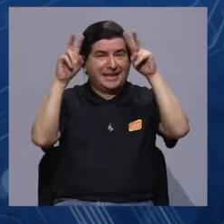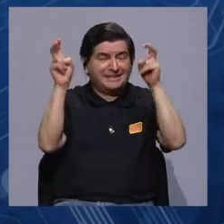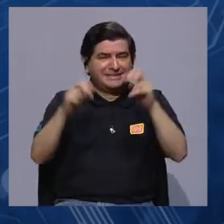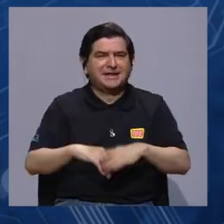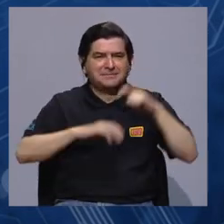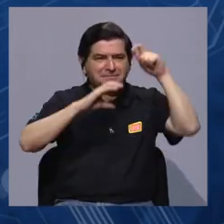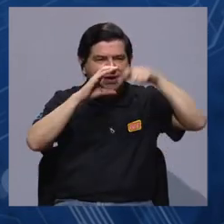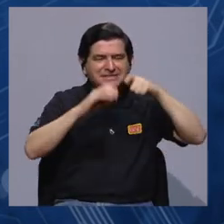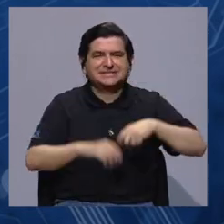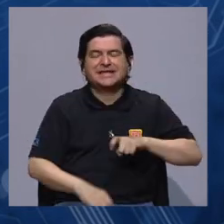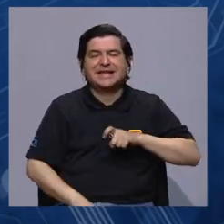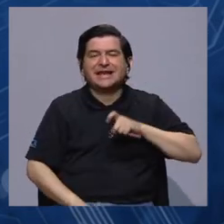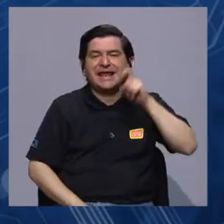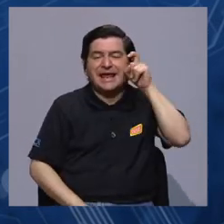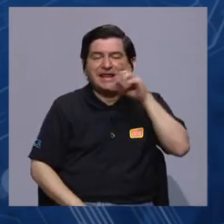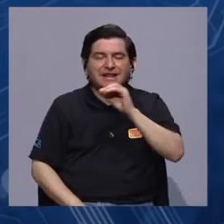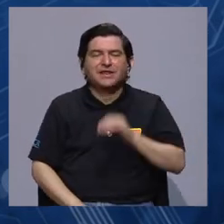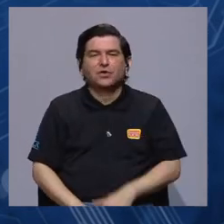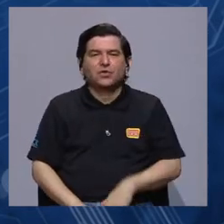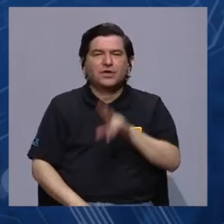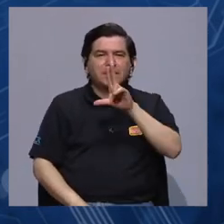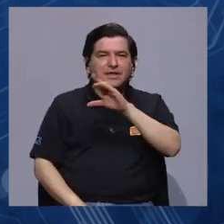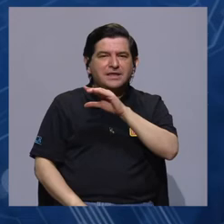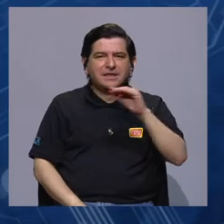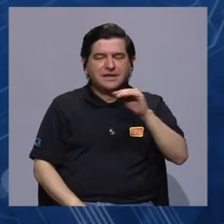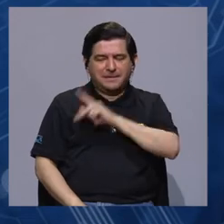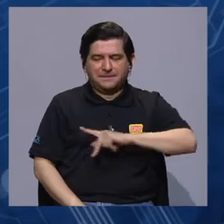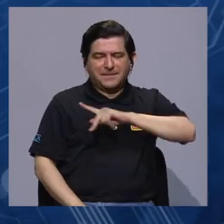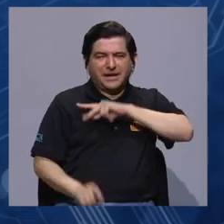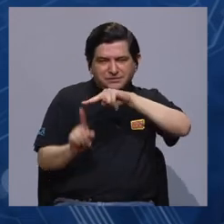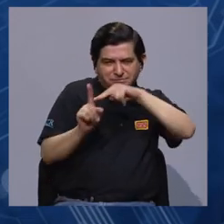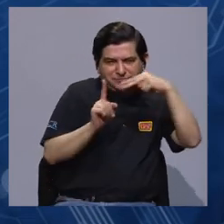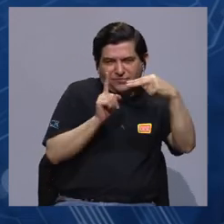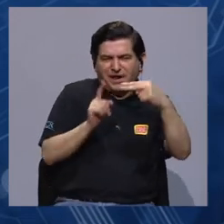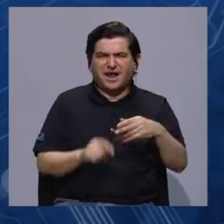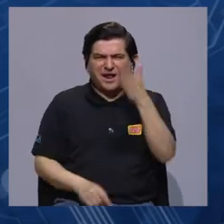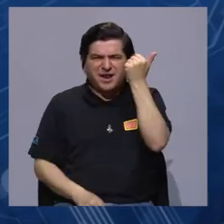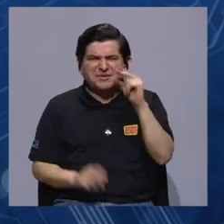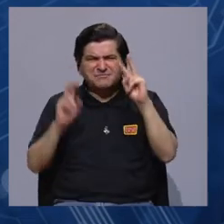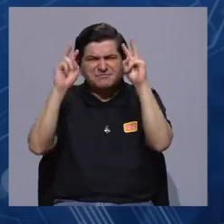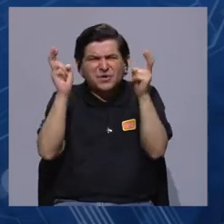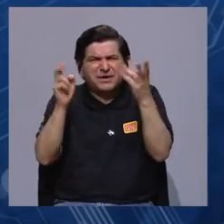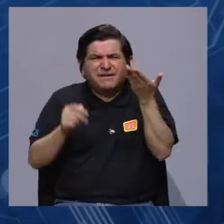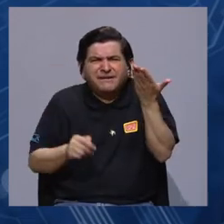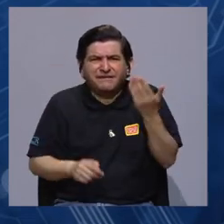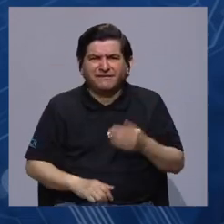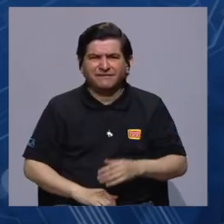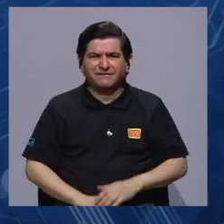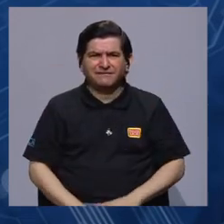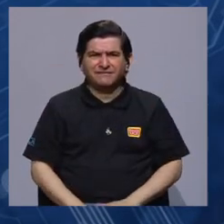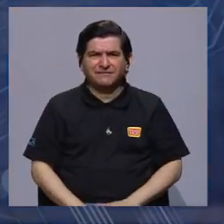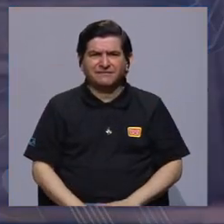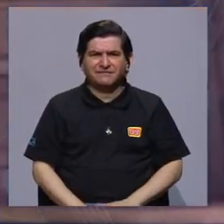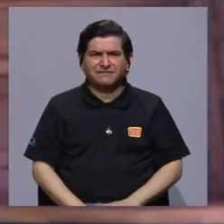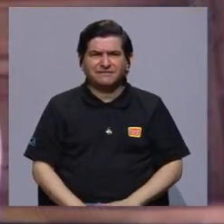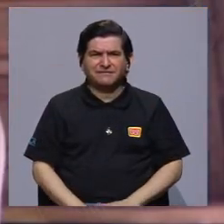la atención la temática cine, género y subjetividad. ¿Por qué esta temática?